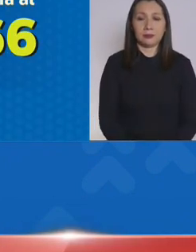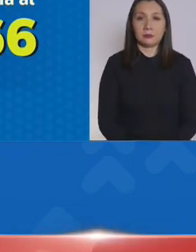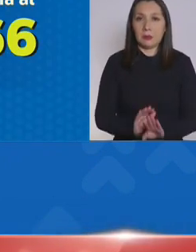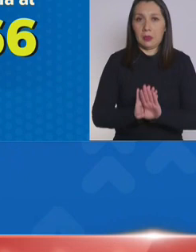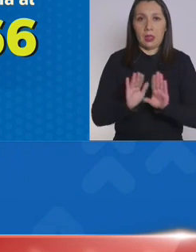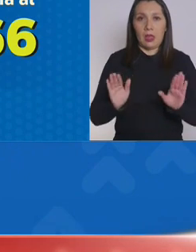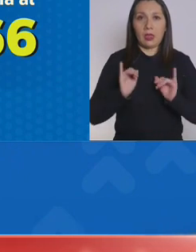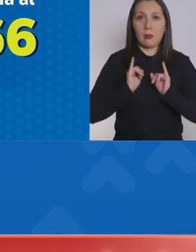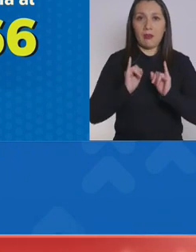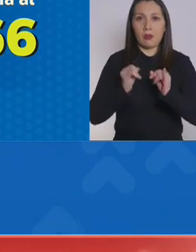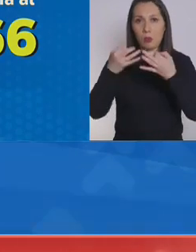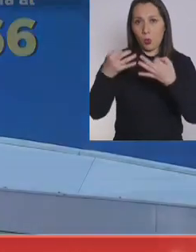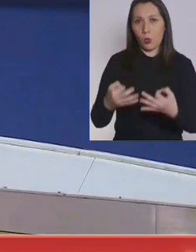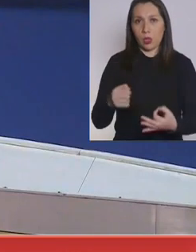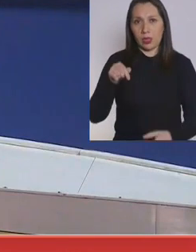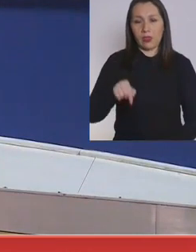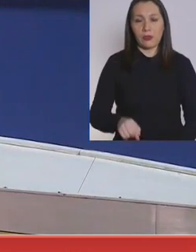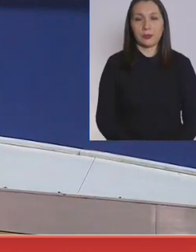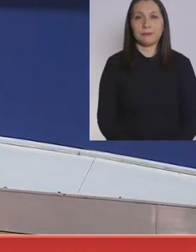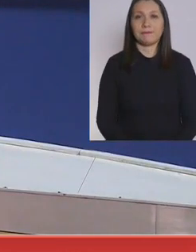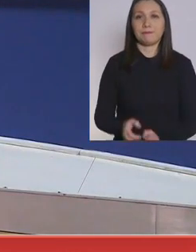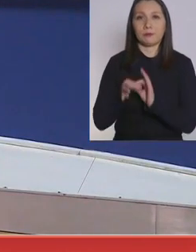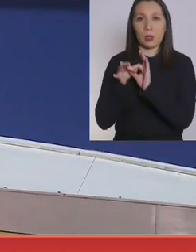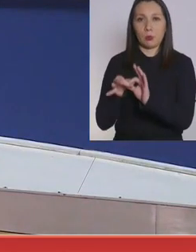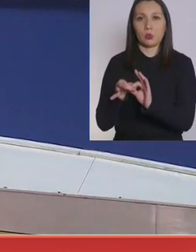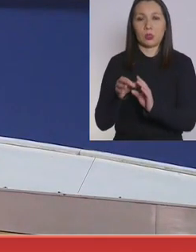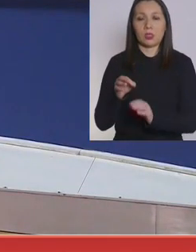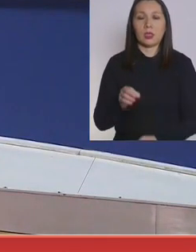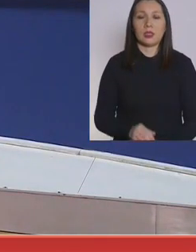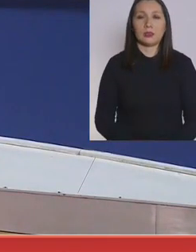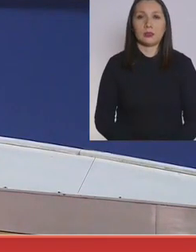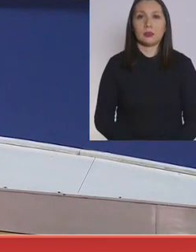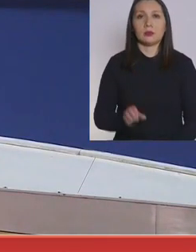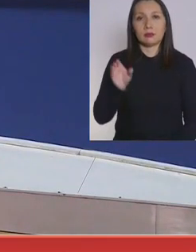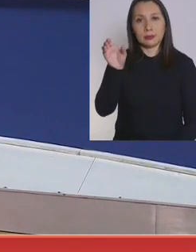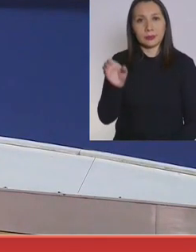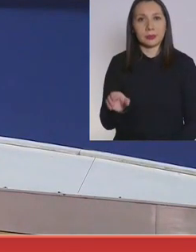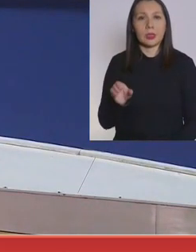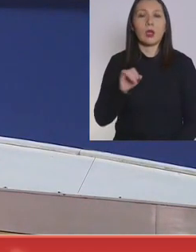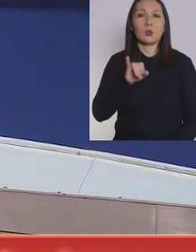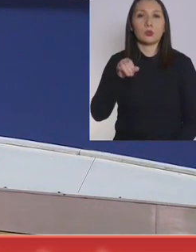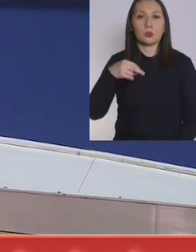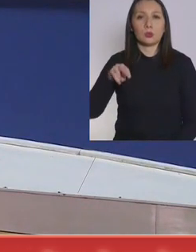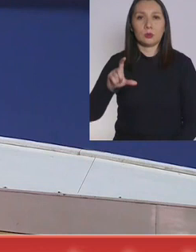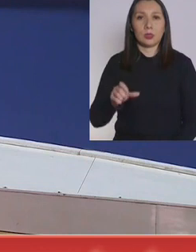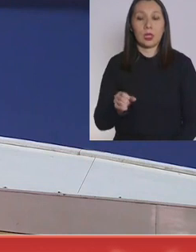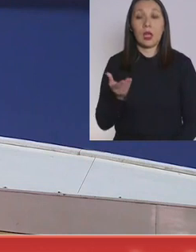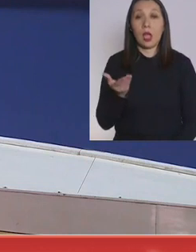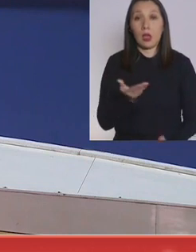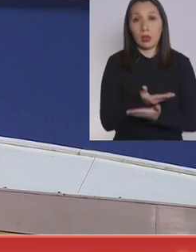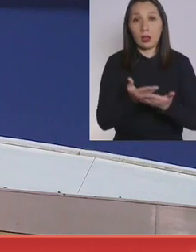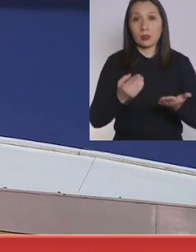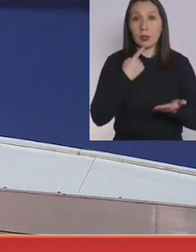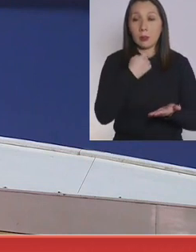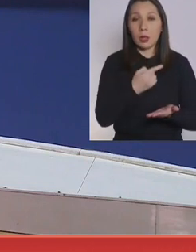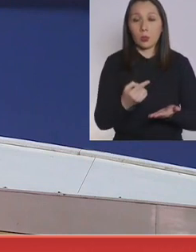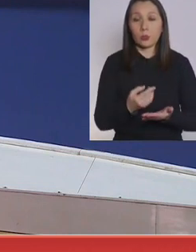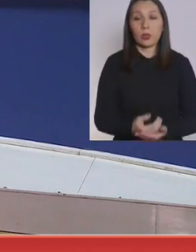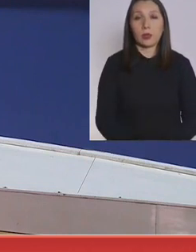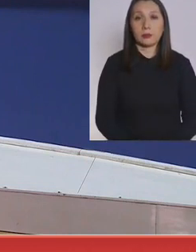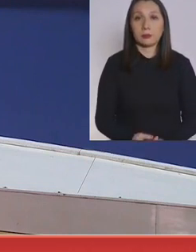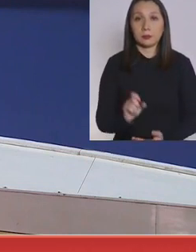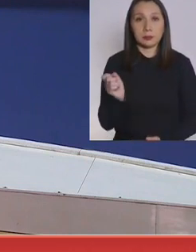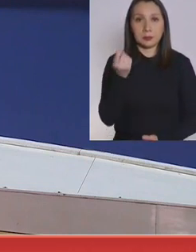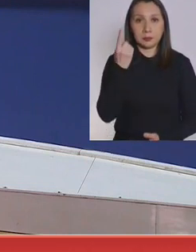Eso es todo en cuanto a la cuenta del Muchas gracias, don Arturo Zúñiga. Pasamos a las preguntas, entonces.